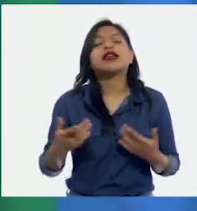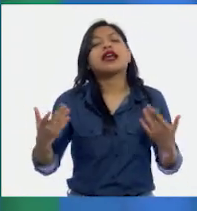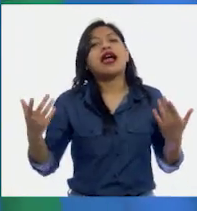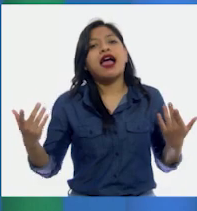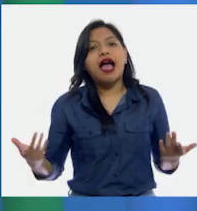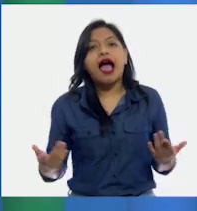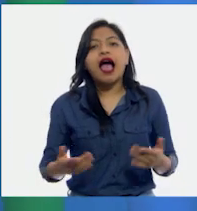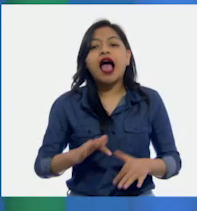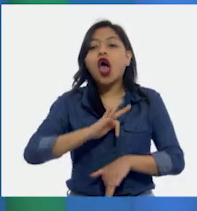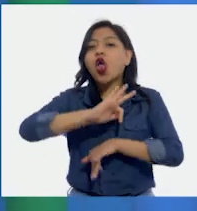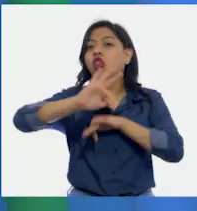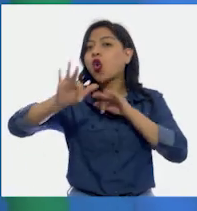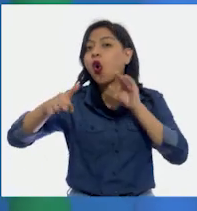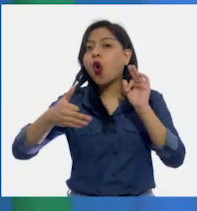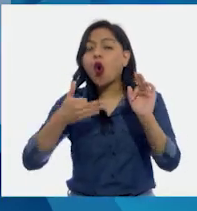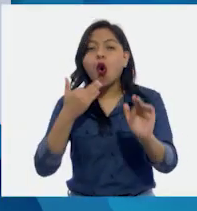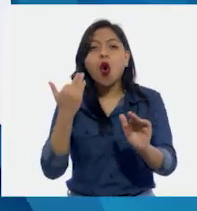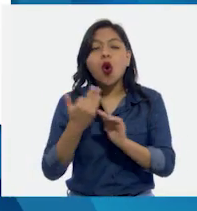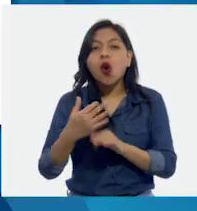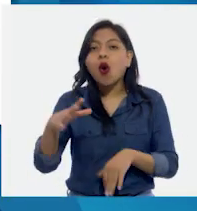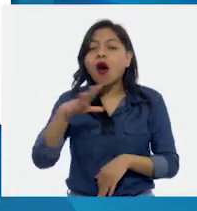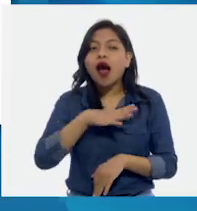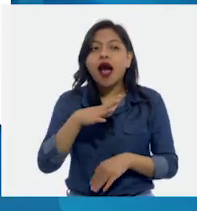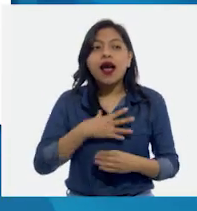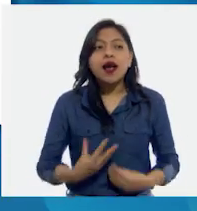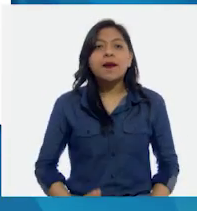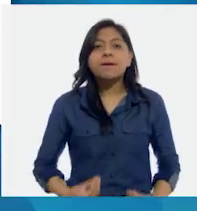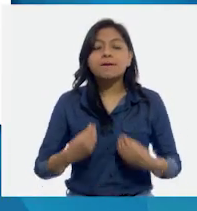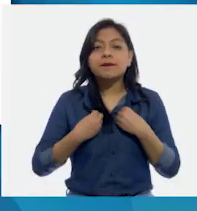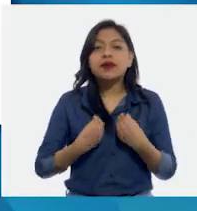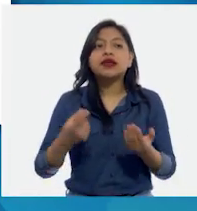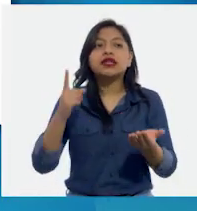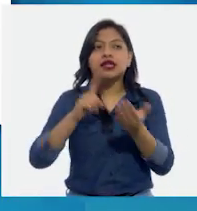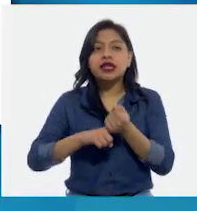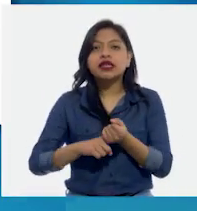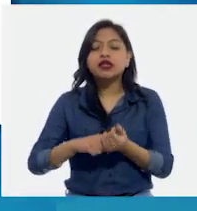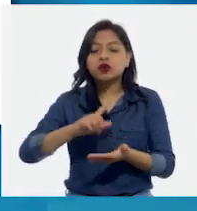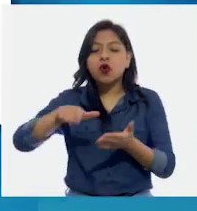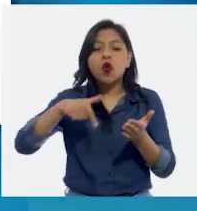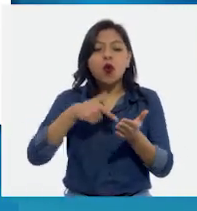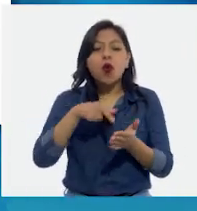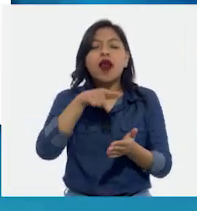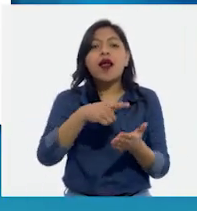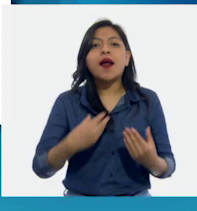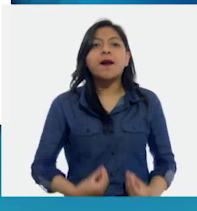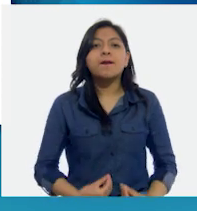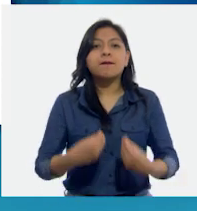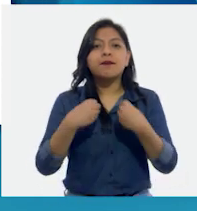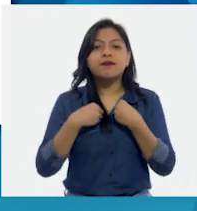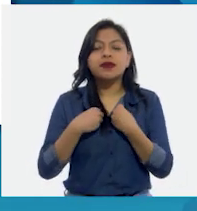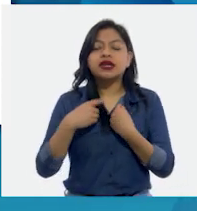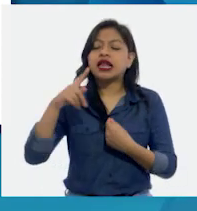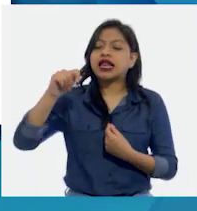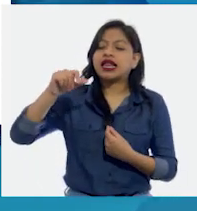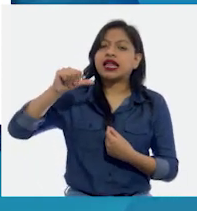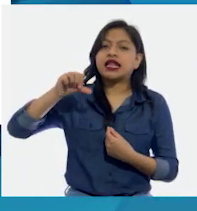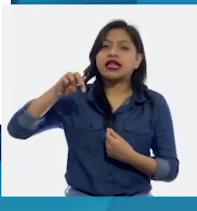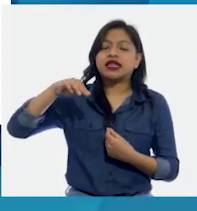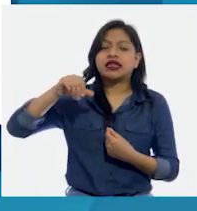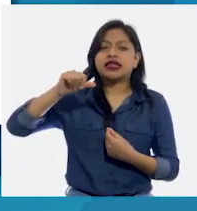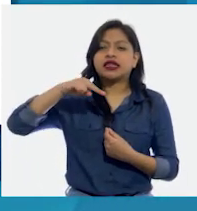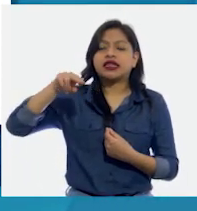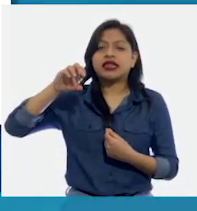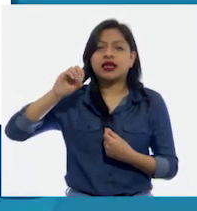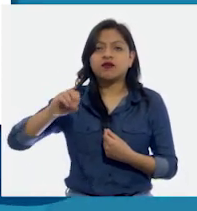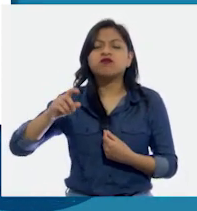todos los organismos de una especie que vive en un área determinada. El tamaño poblacional será el número